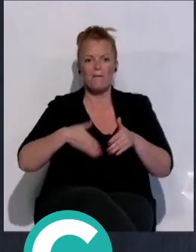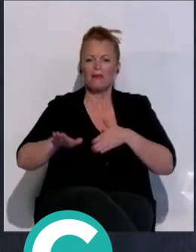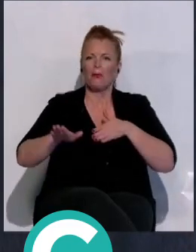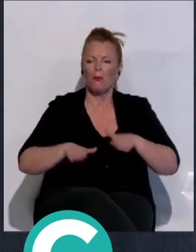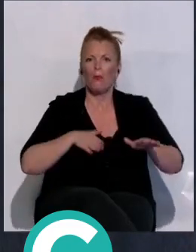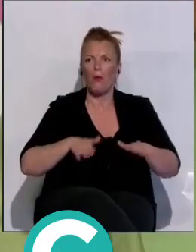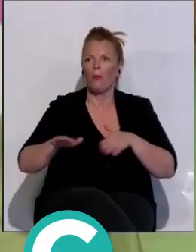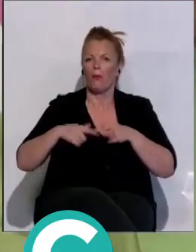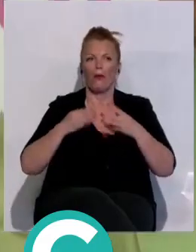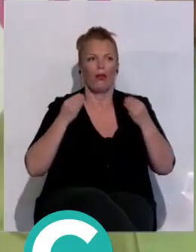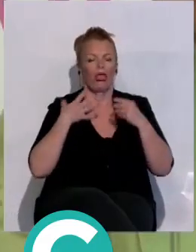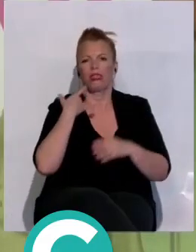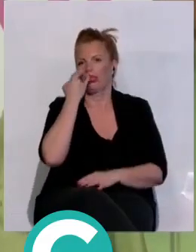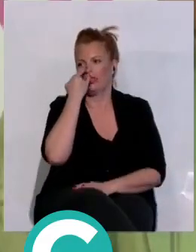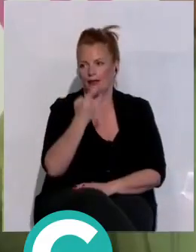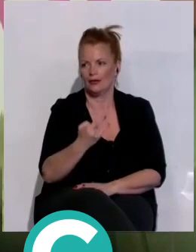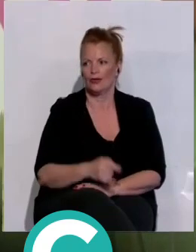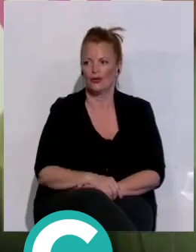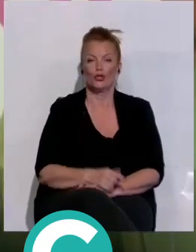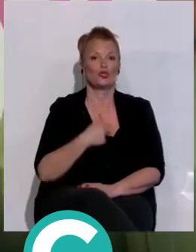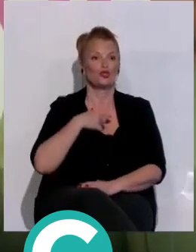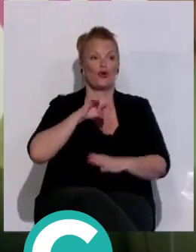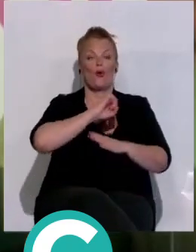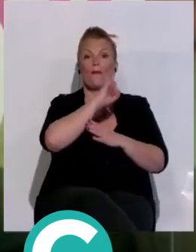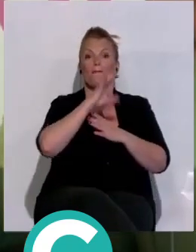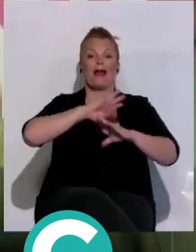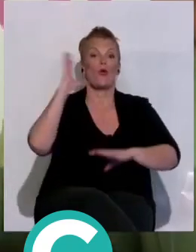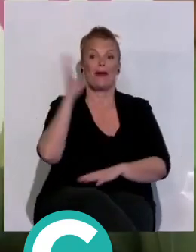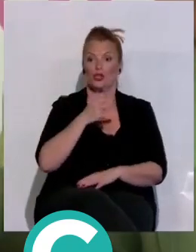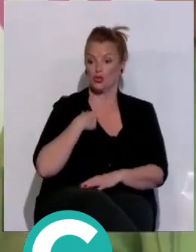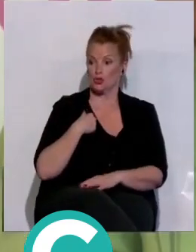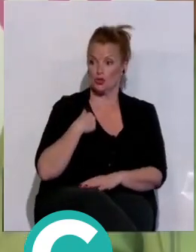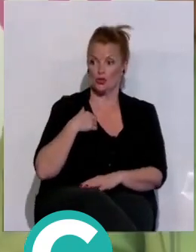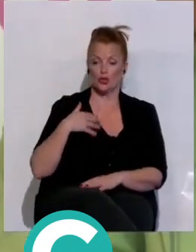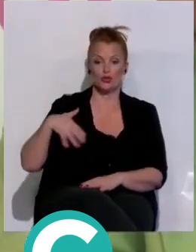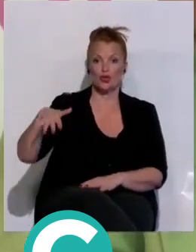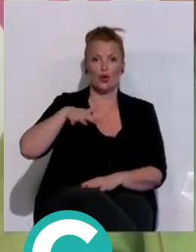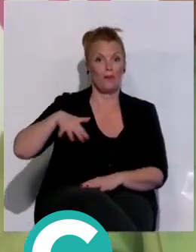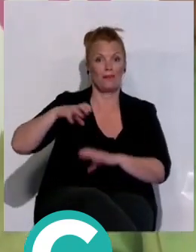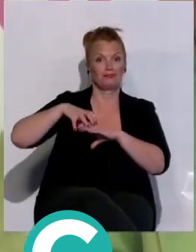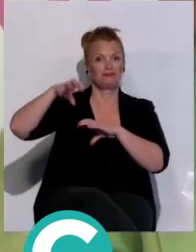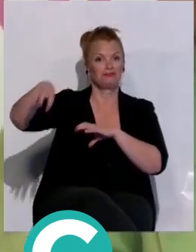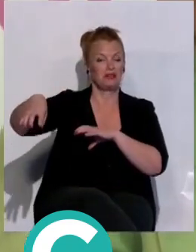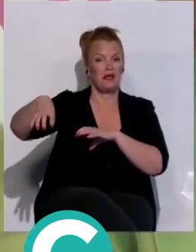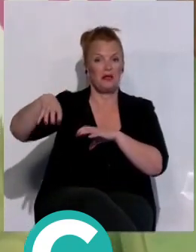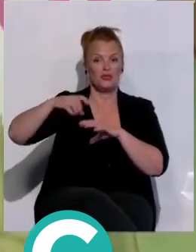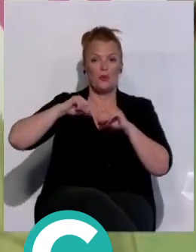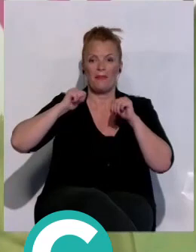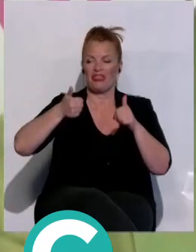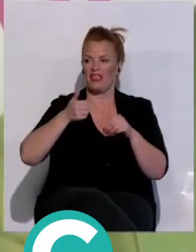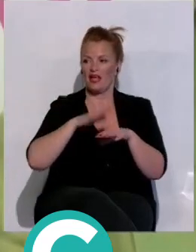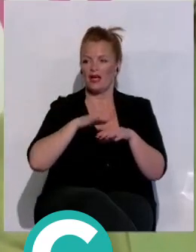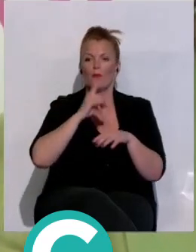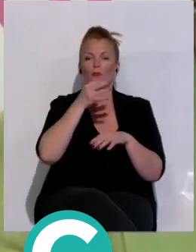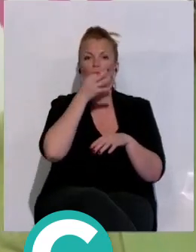me enamoré. Daros mí como yo empecé Balomano es muy sencillo porque empecé aquí al lado, en el Tierno Galván. Yo empecé haciendo, solo había por la tarde,